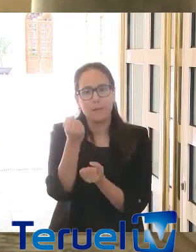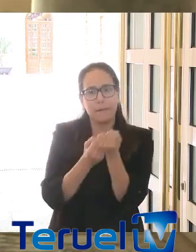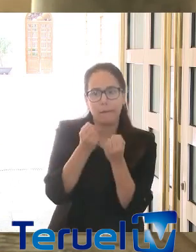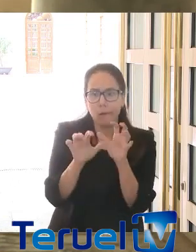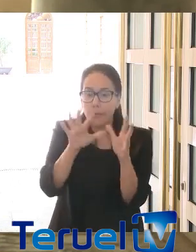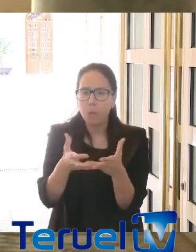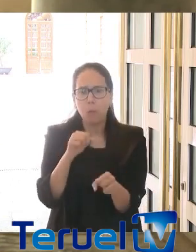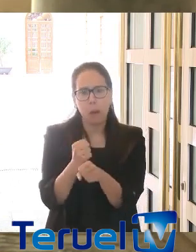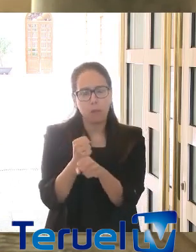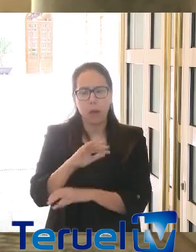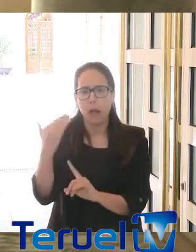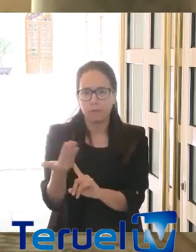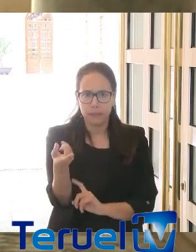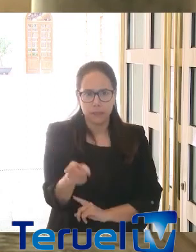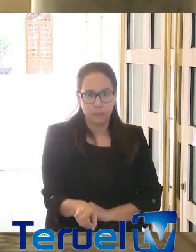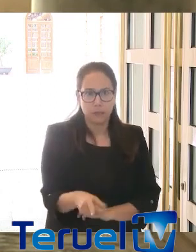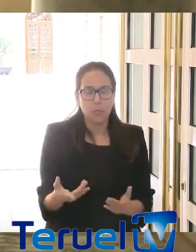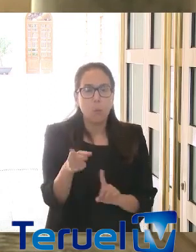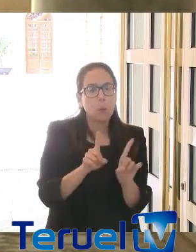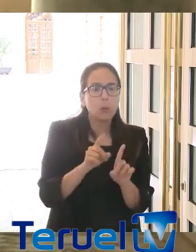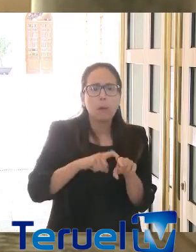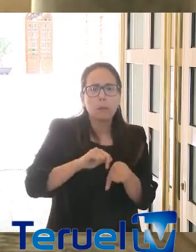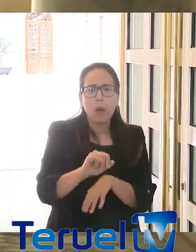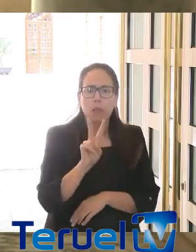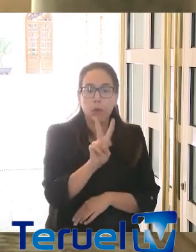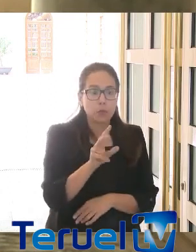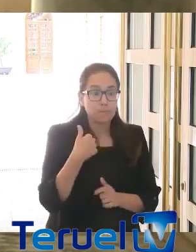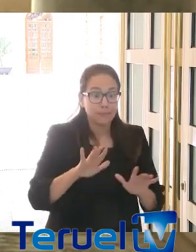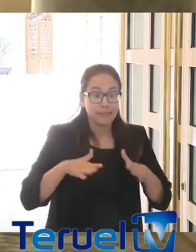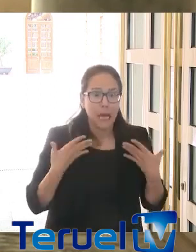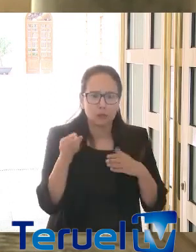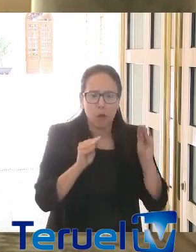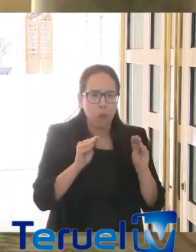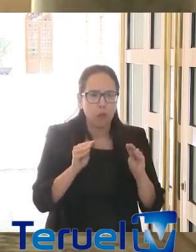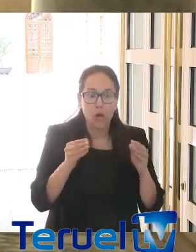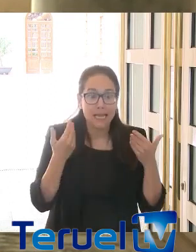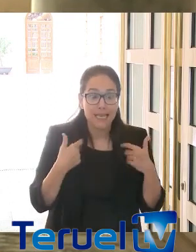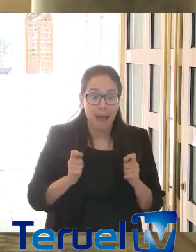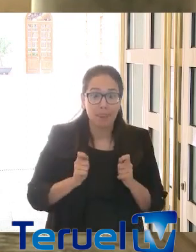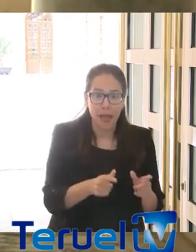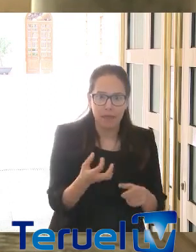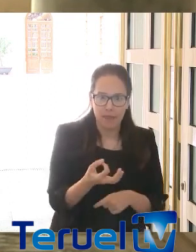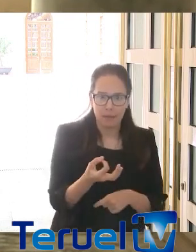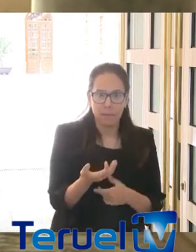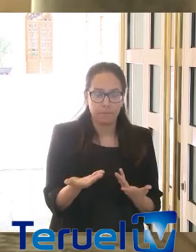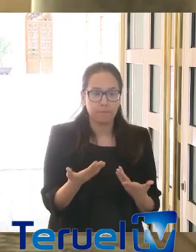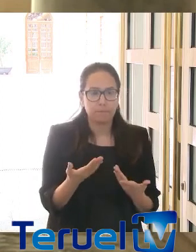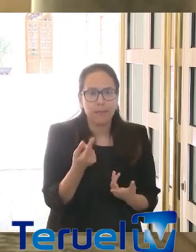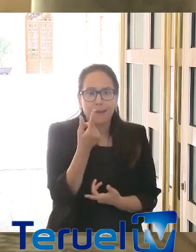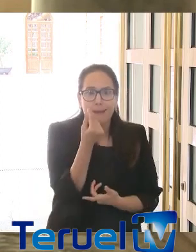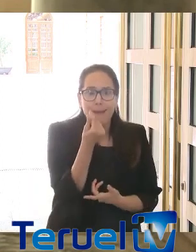al mundo laboral. Hay dos tipos de problemas, los inminentes, los que requieren una solución inmediata, que son la liquidez,